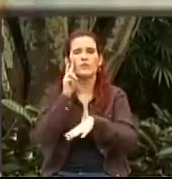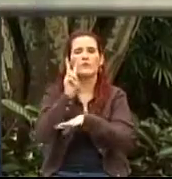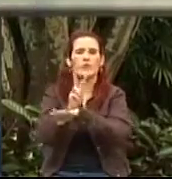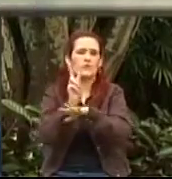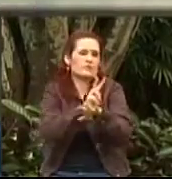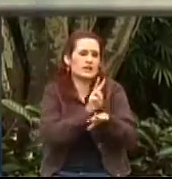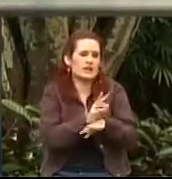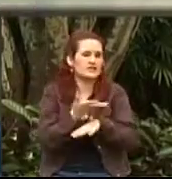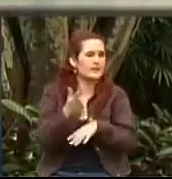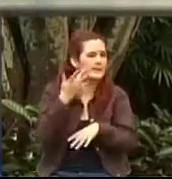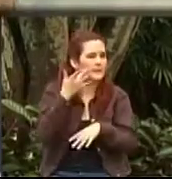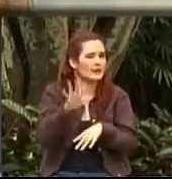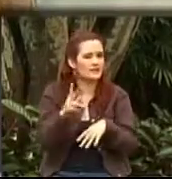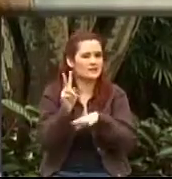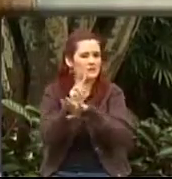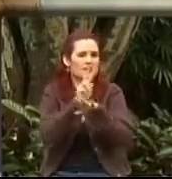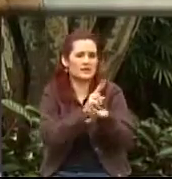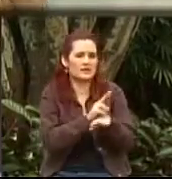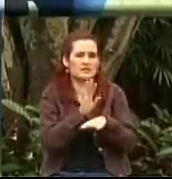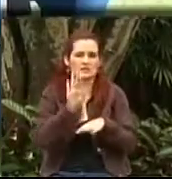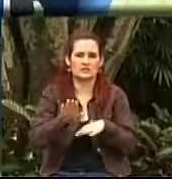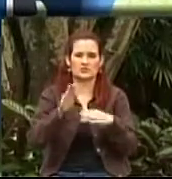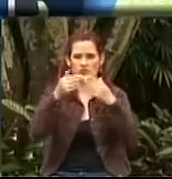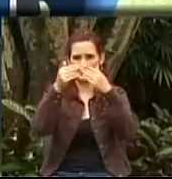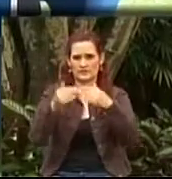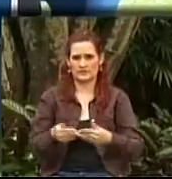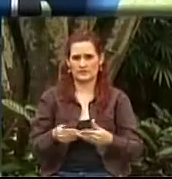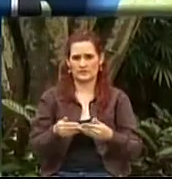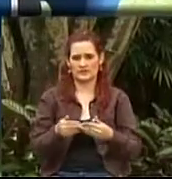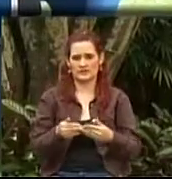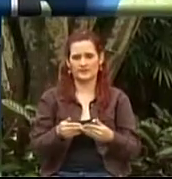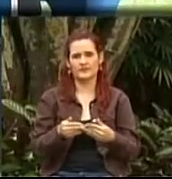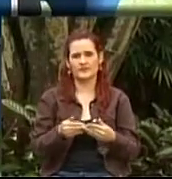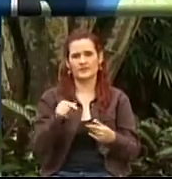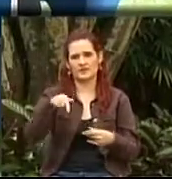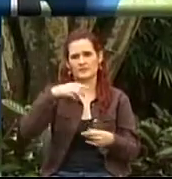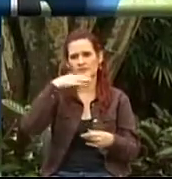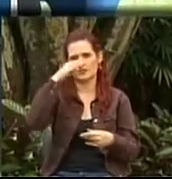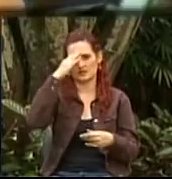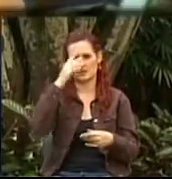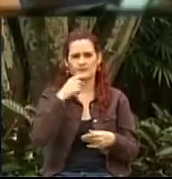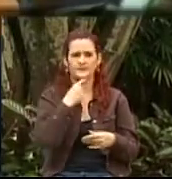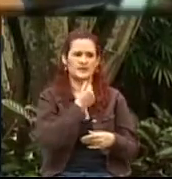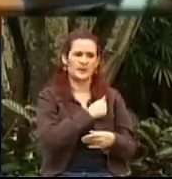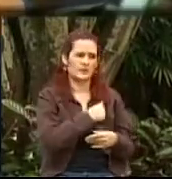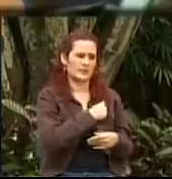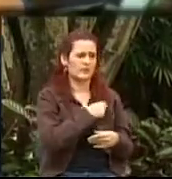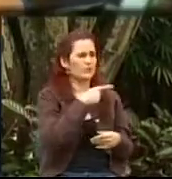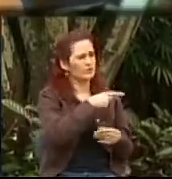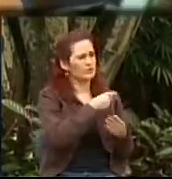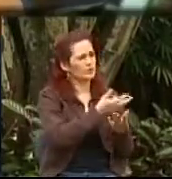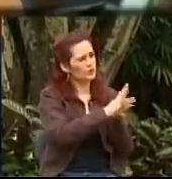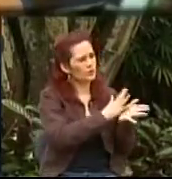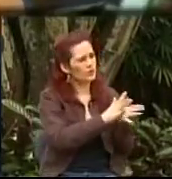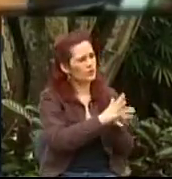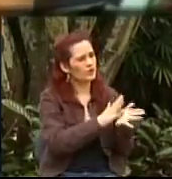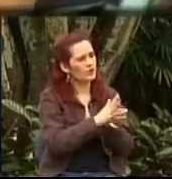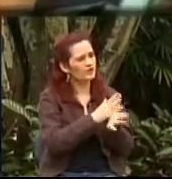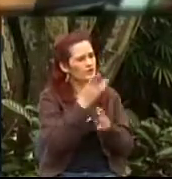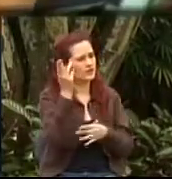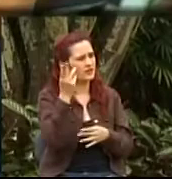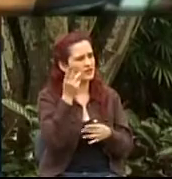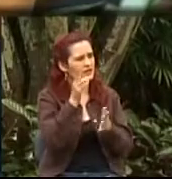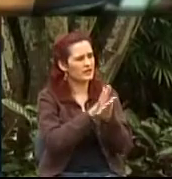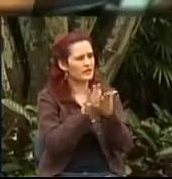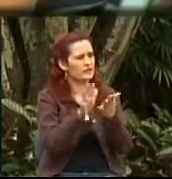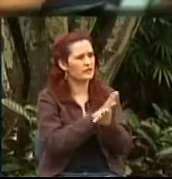la discapacidad para la ciudad de Medellín. Es lo que se va a hacer. Ayúdenme con algo a propósito de una información, un informe que vamos a presentar a continuación. Y es